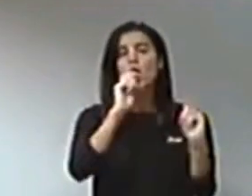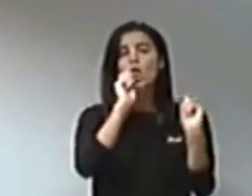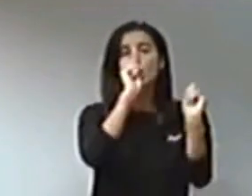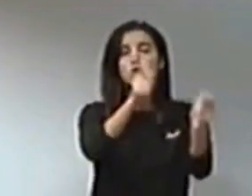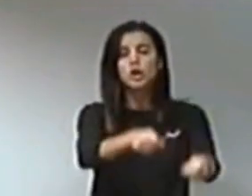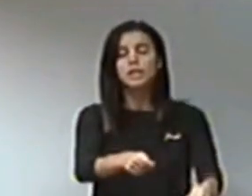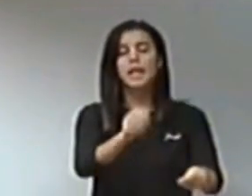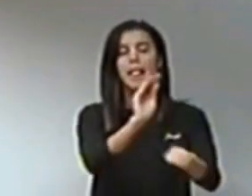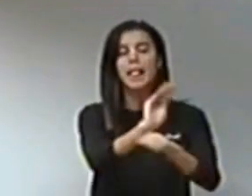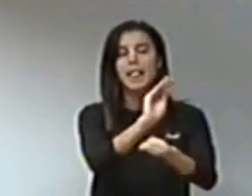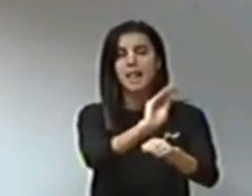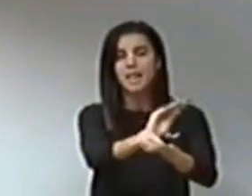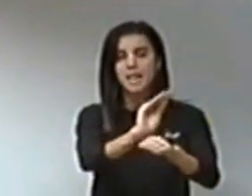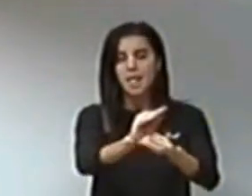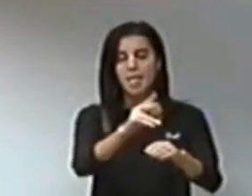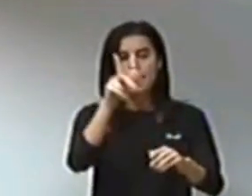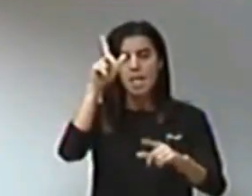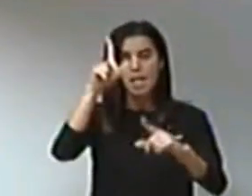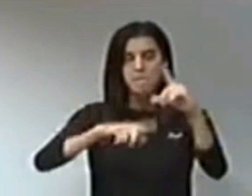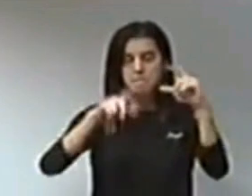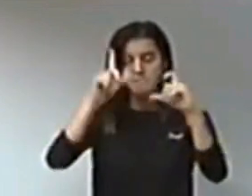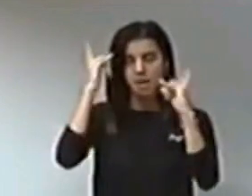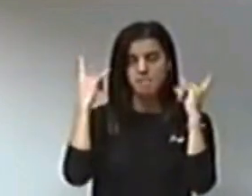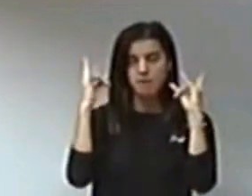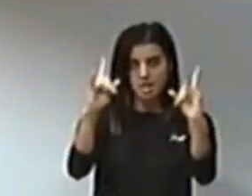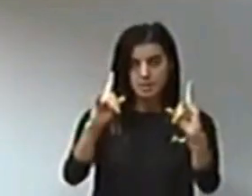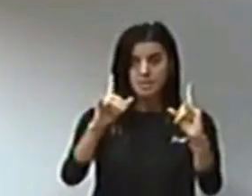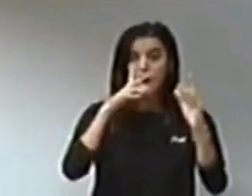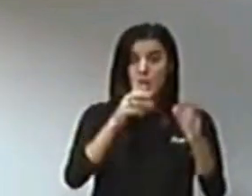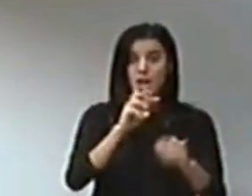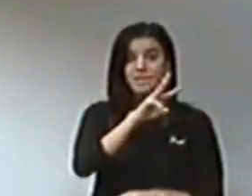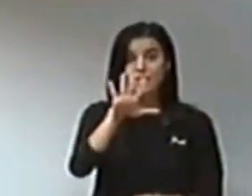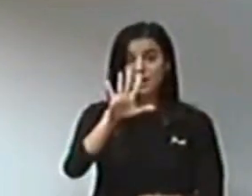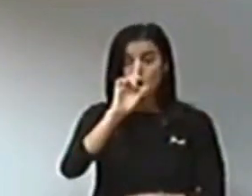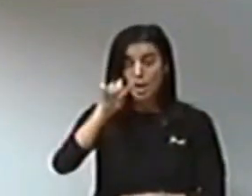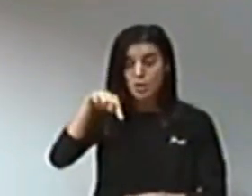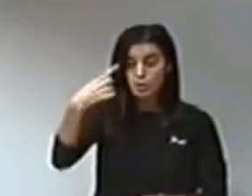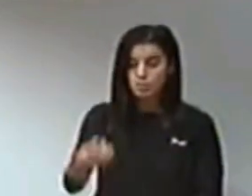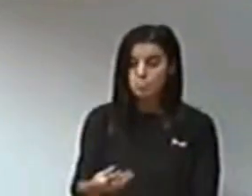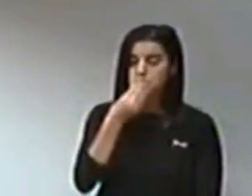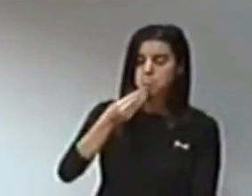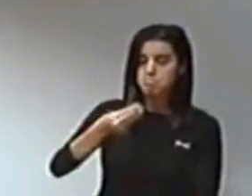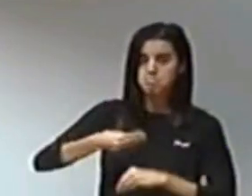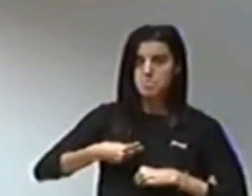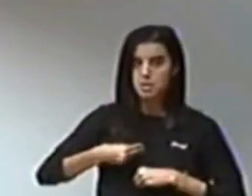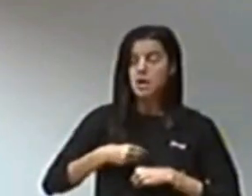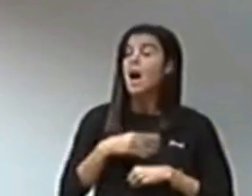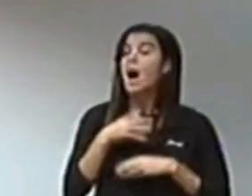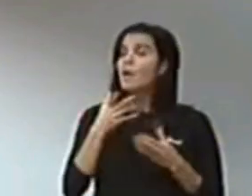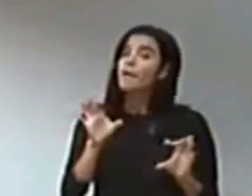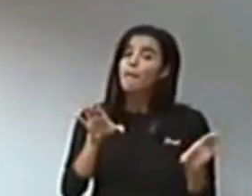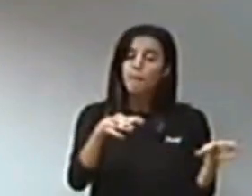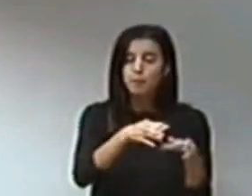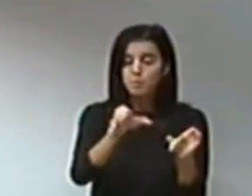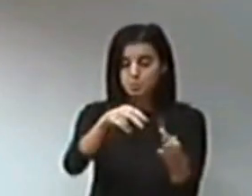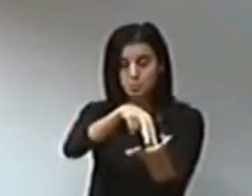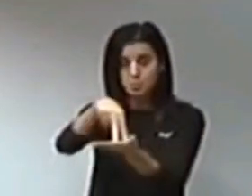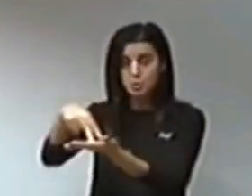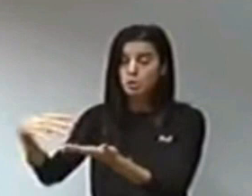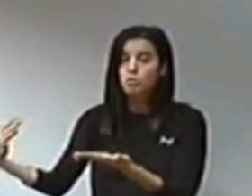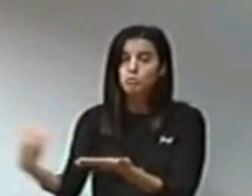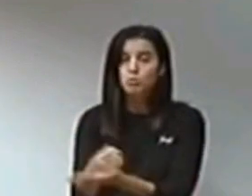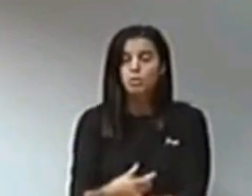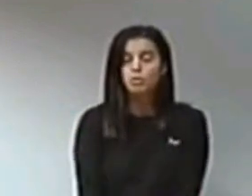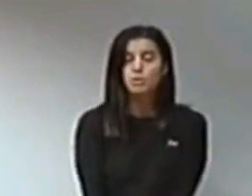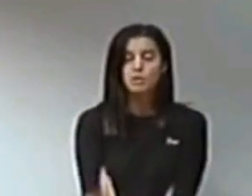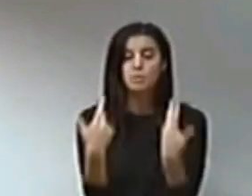Ahora, señorías, nos toca a nosotros 35 años después. Tenemos la responsabilidad, todos los grupos presentes, en